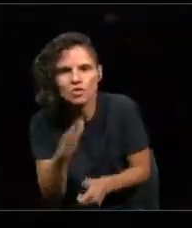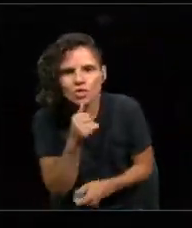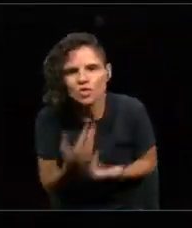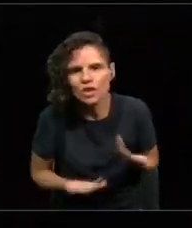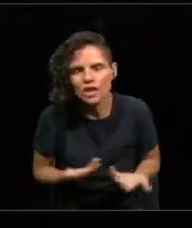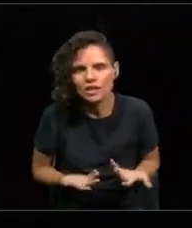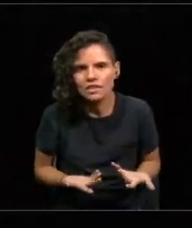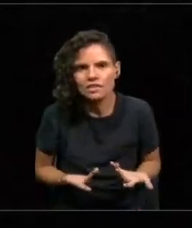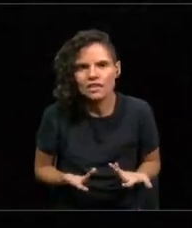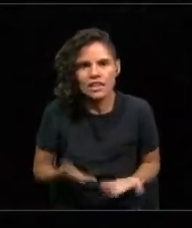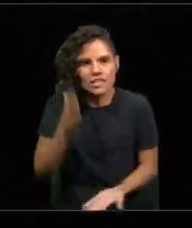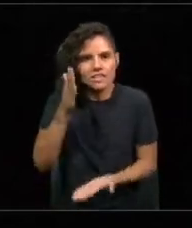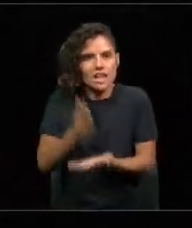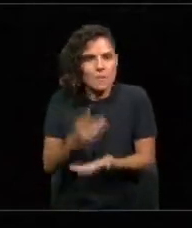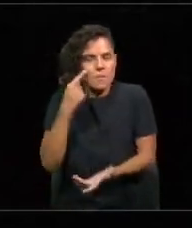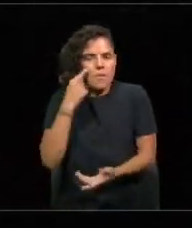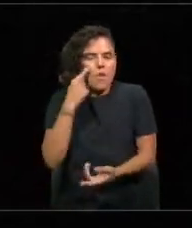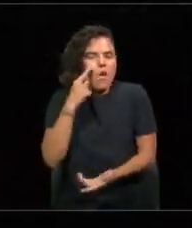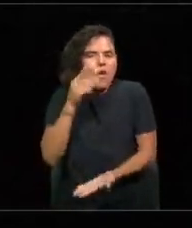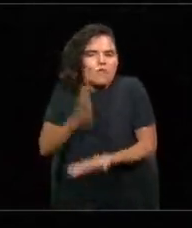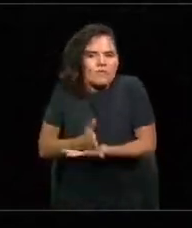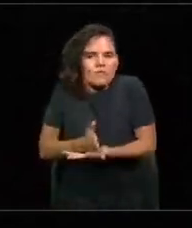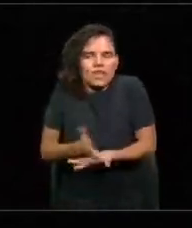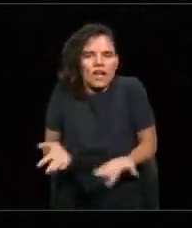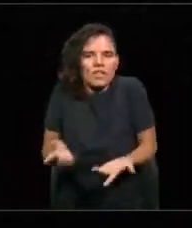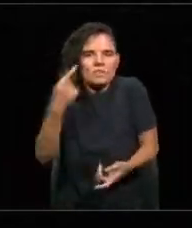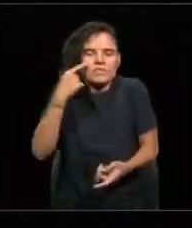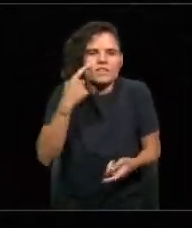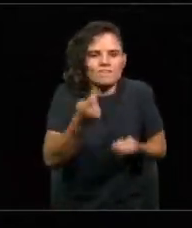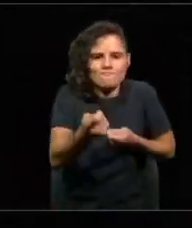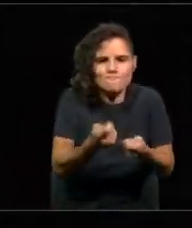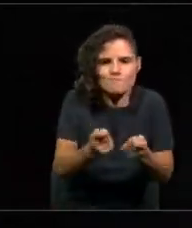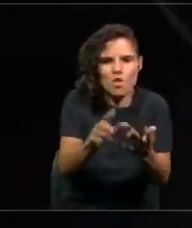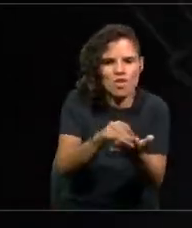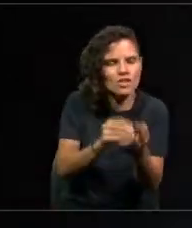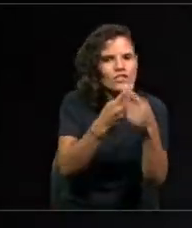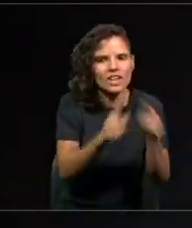solamente a repensar modelos económicos, modelos de crecimiento y desarrollo,